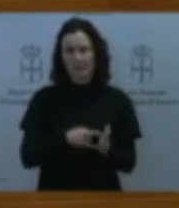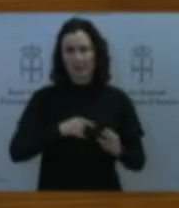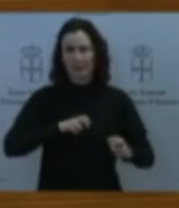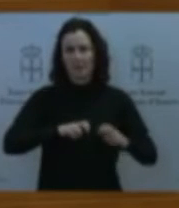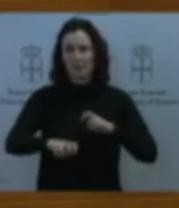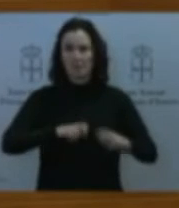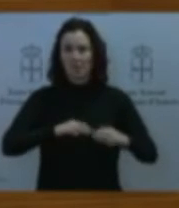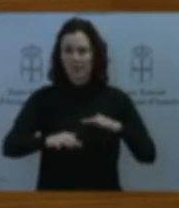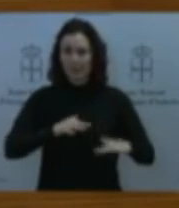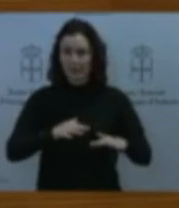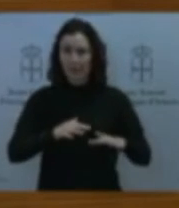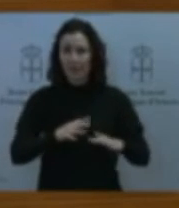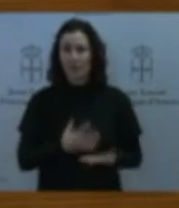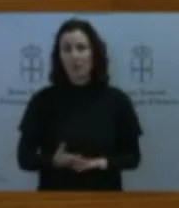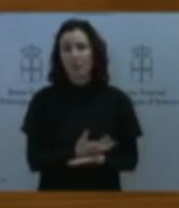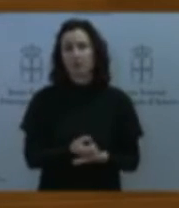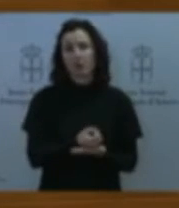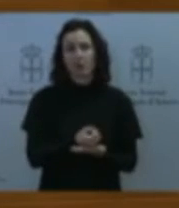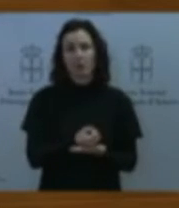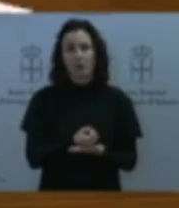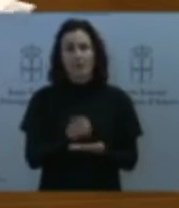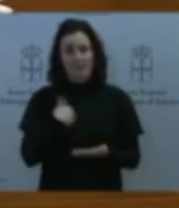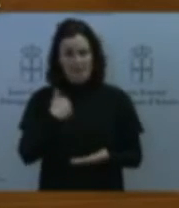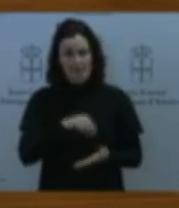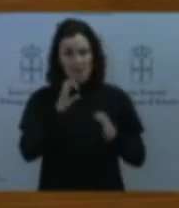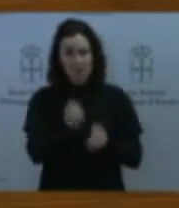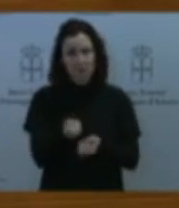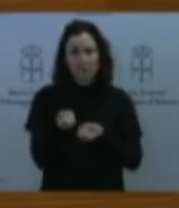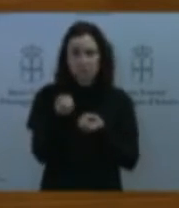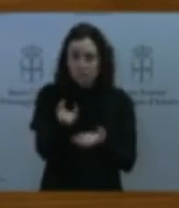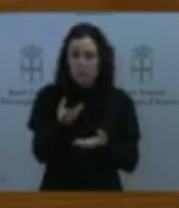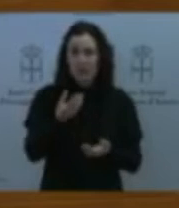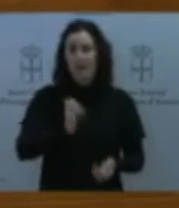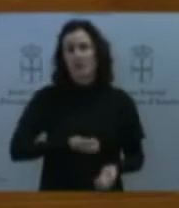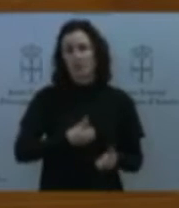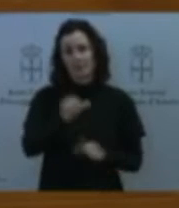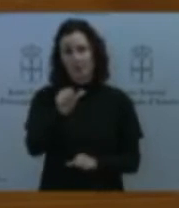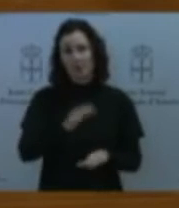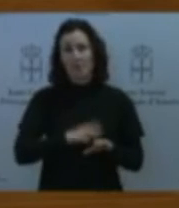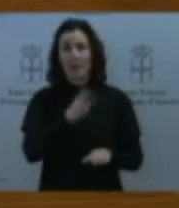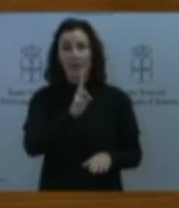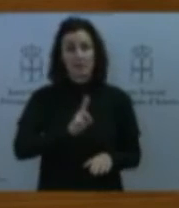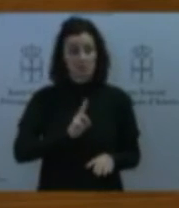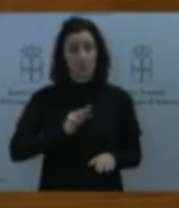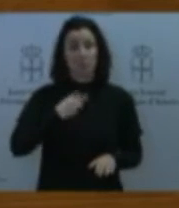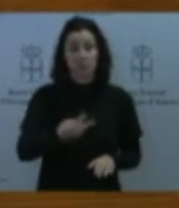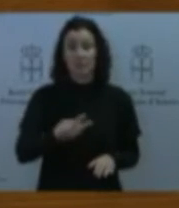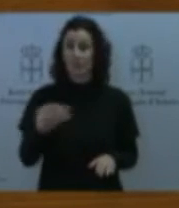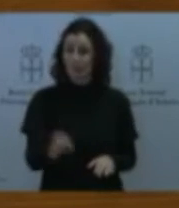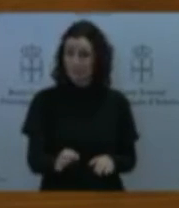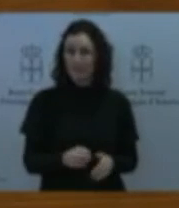trasladaremos al intento de Gijón en respuesta a la respuesta que nos ha dado y bueno si fuera